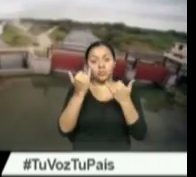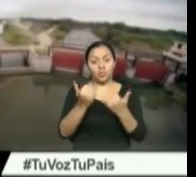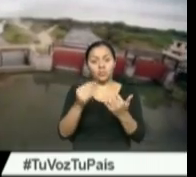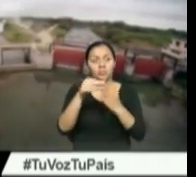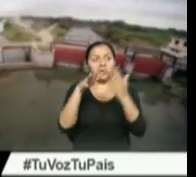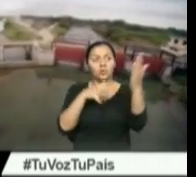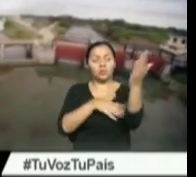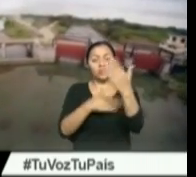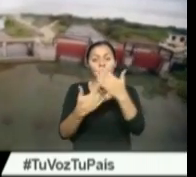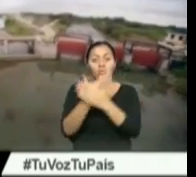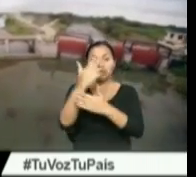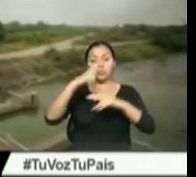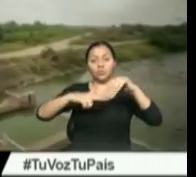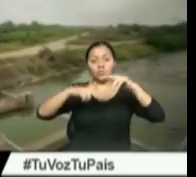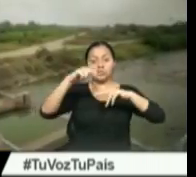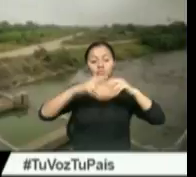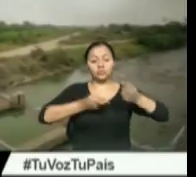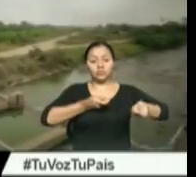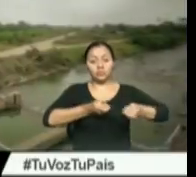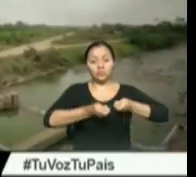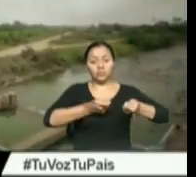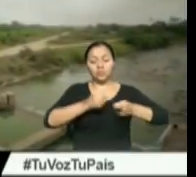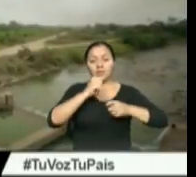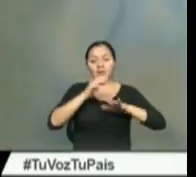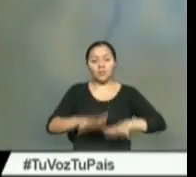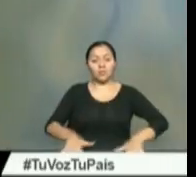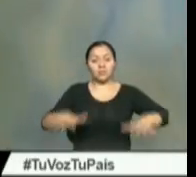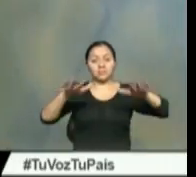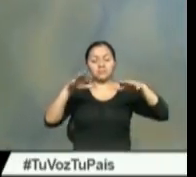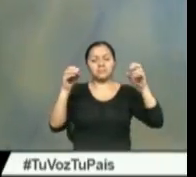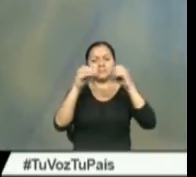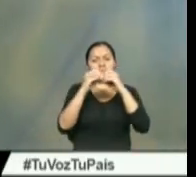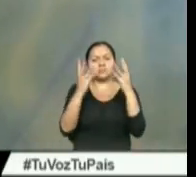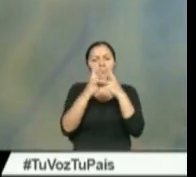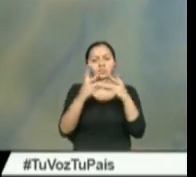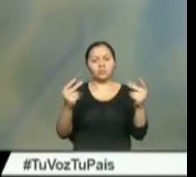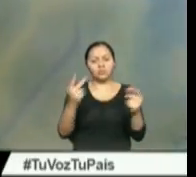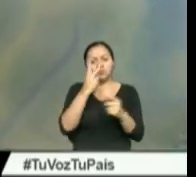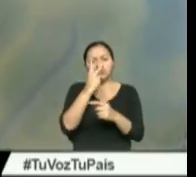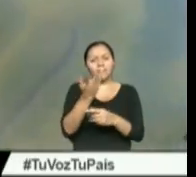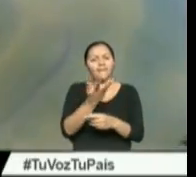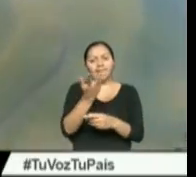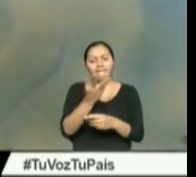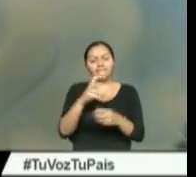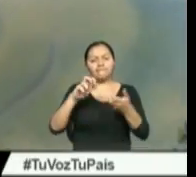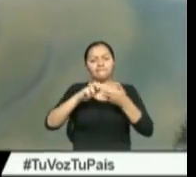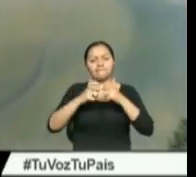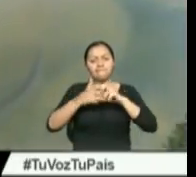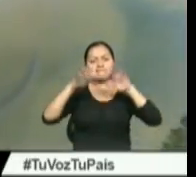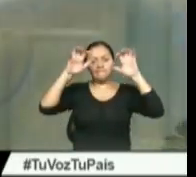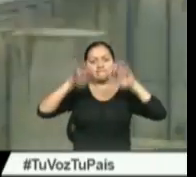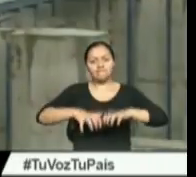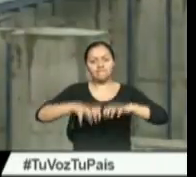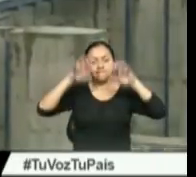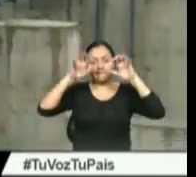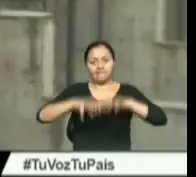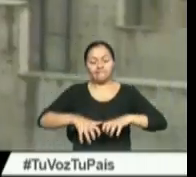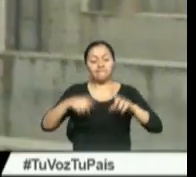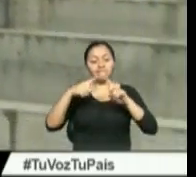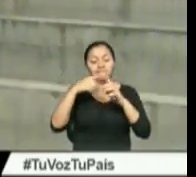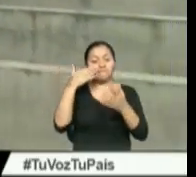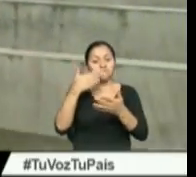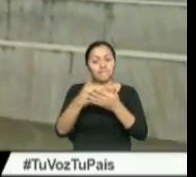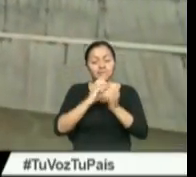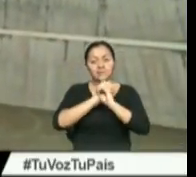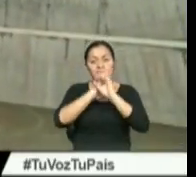multipropósitos de control de inundaciones han permitido contrarrestar los efectos de la incesante lluvia. Esto lo corroboran